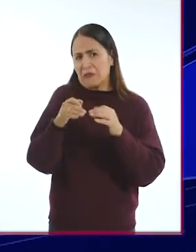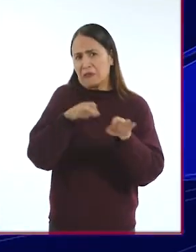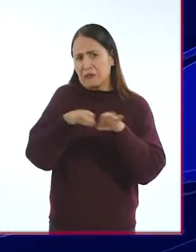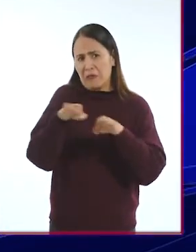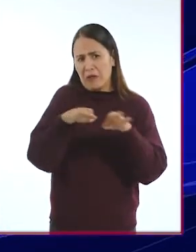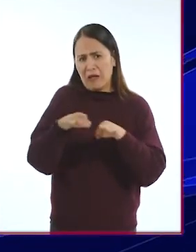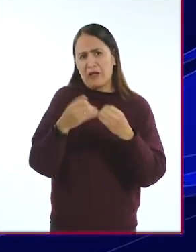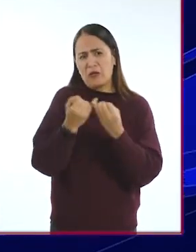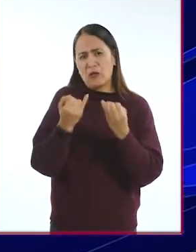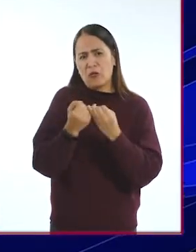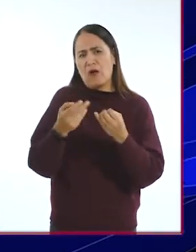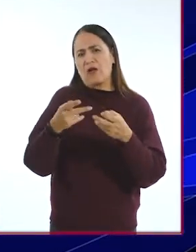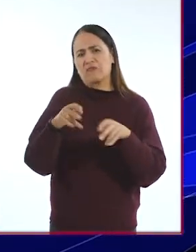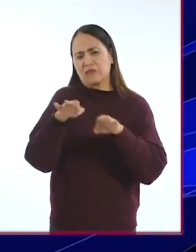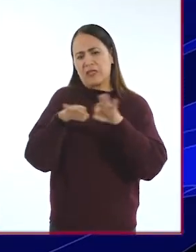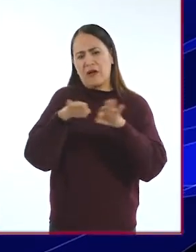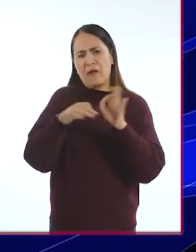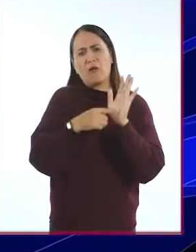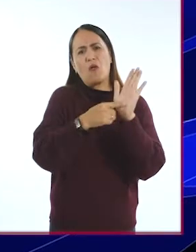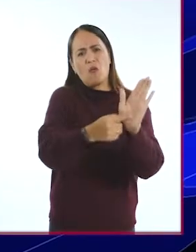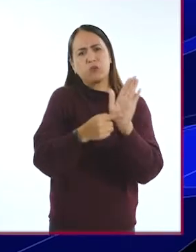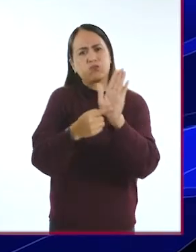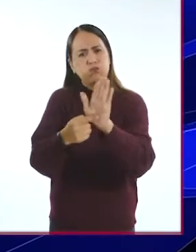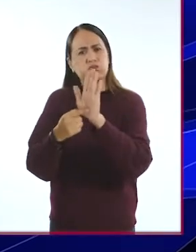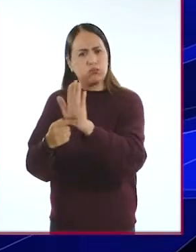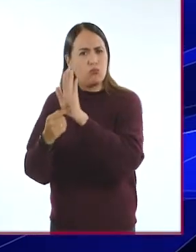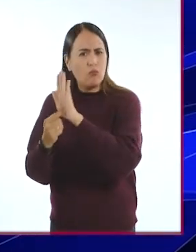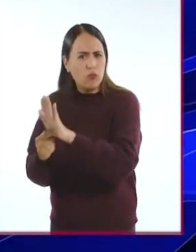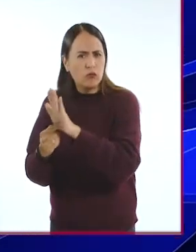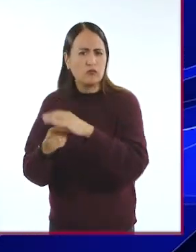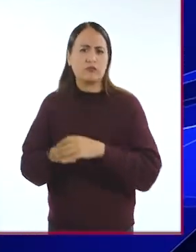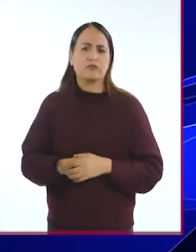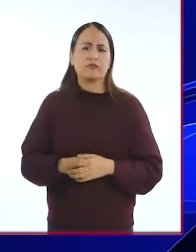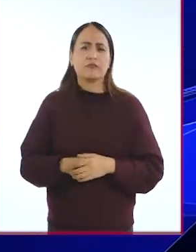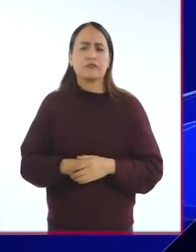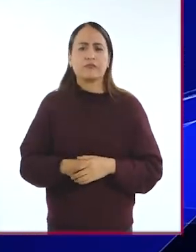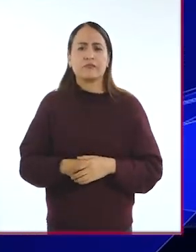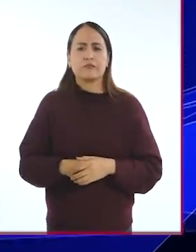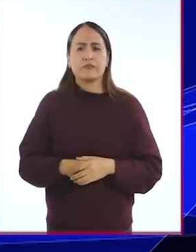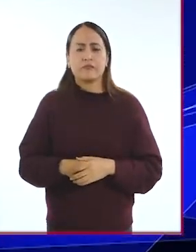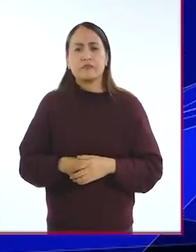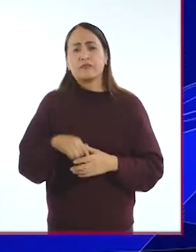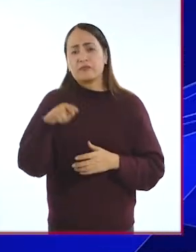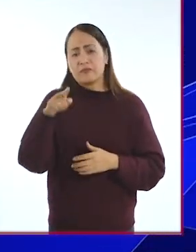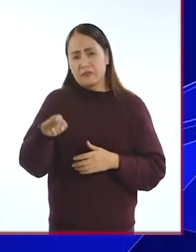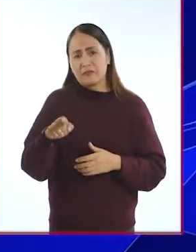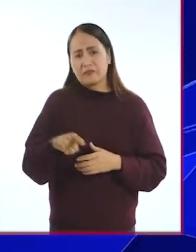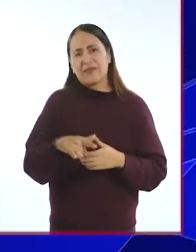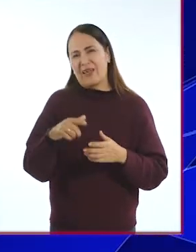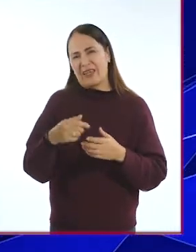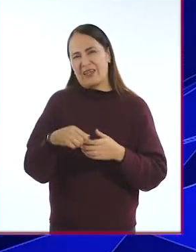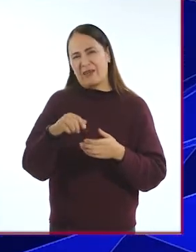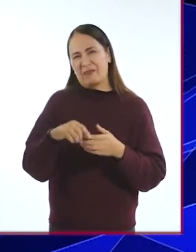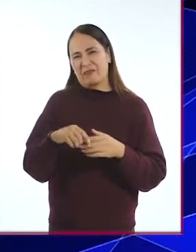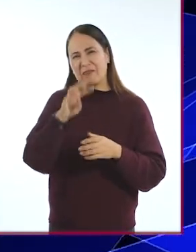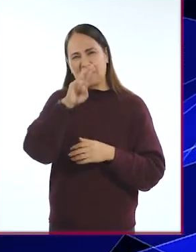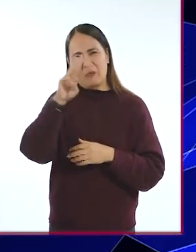como locutor y dado que hay redes de profesionales como LinkedIn,